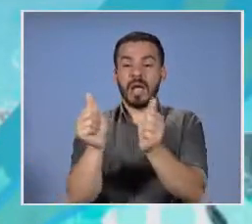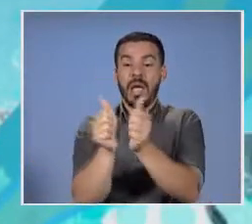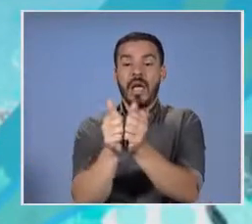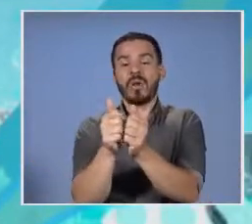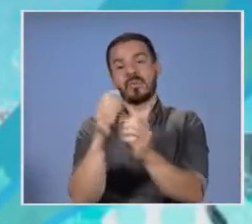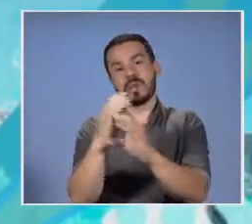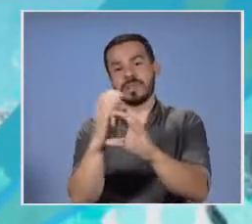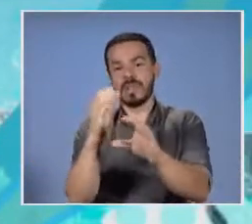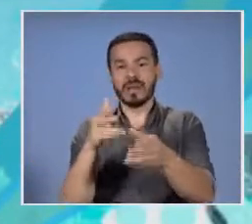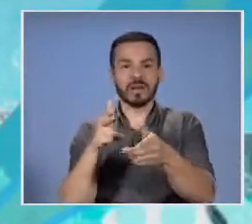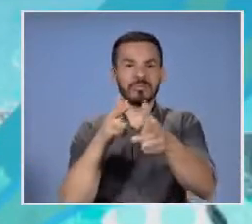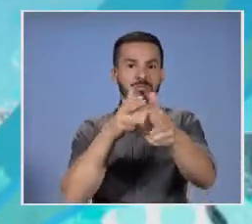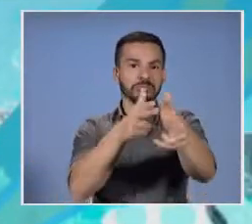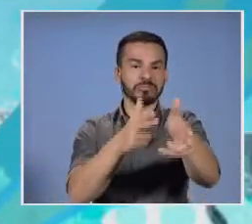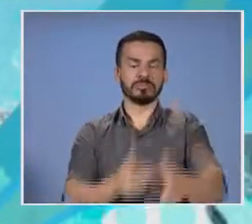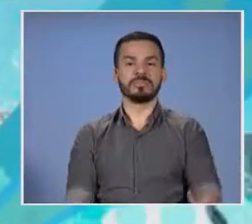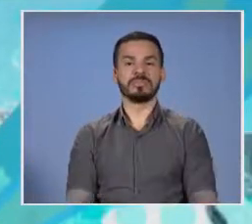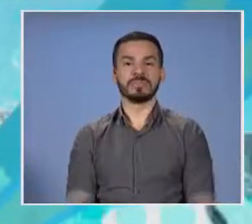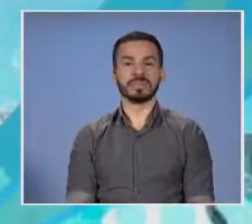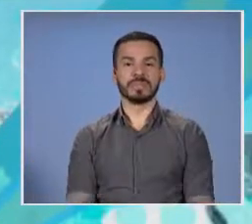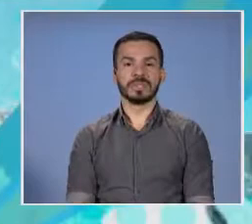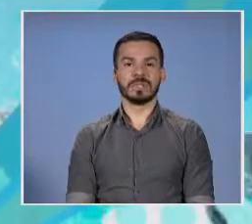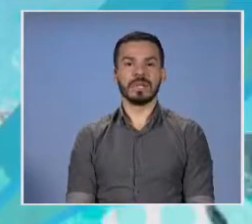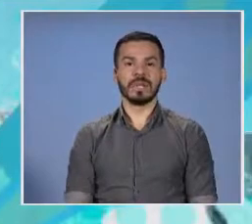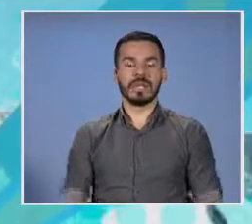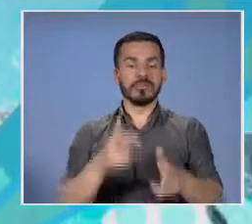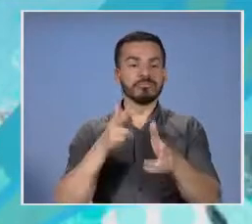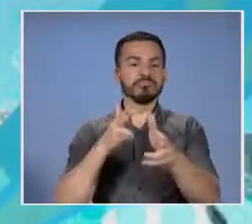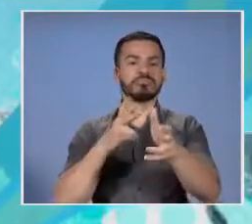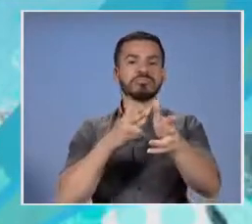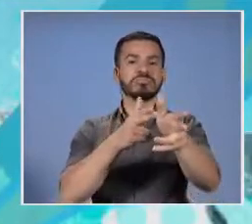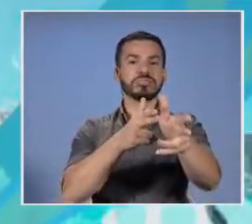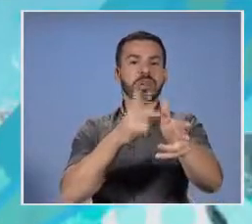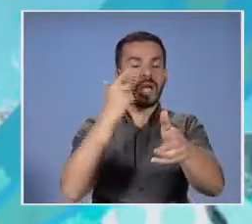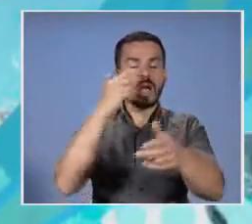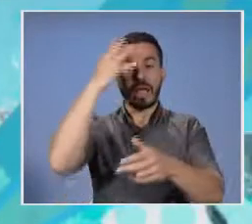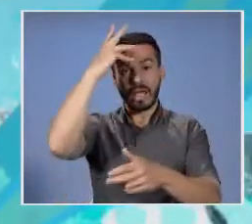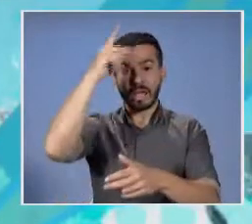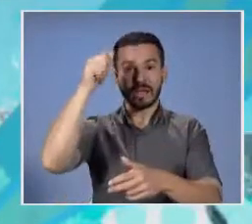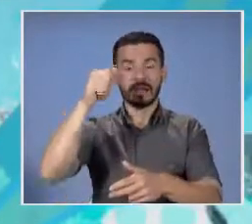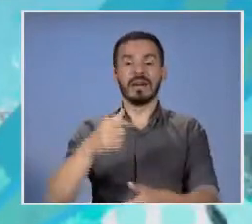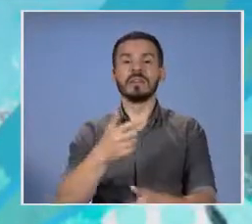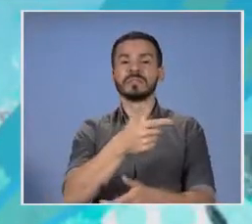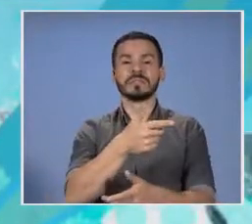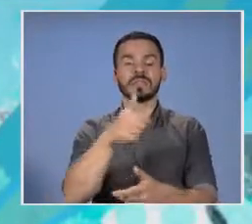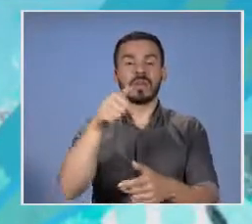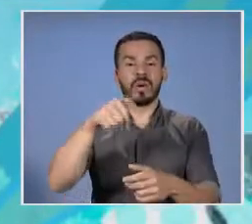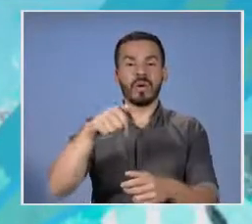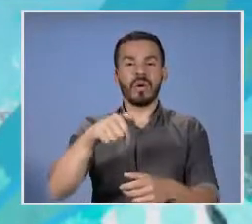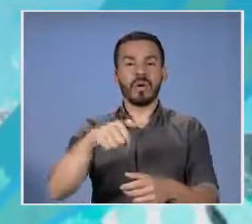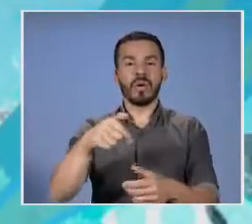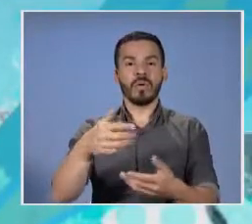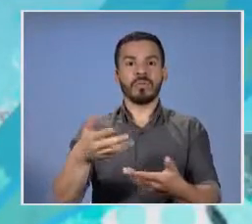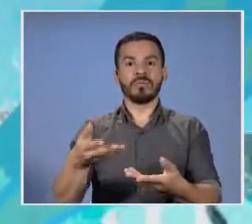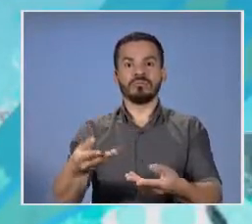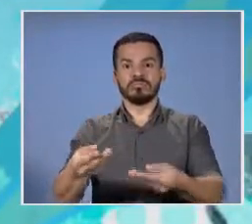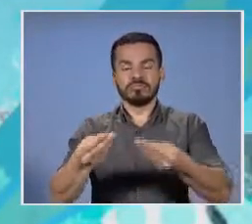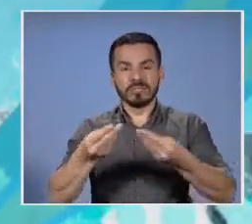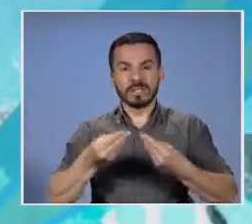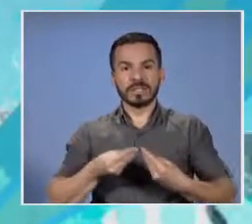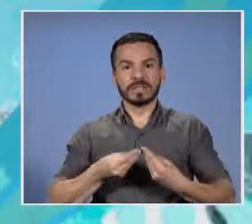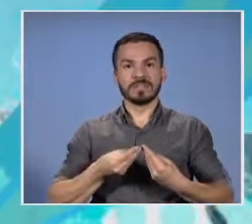compañía, esta caravana a el presidente electo Carlos Alvarado que hoy va a recibir,